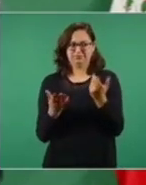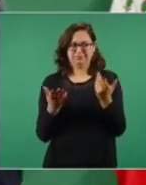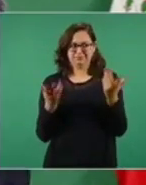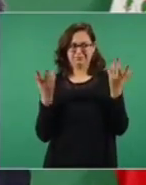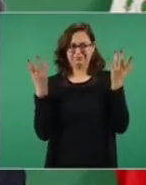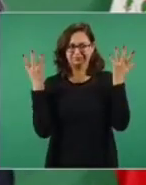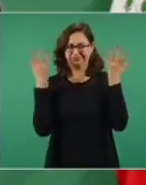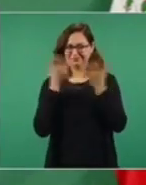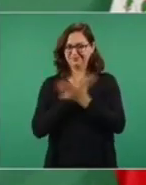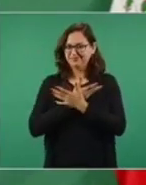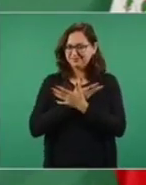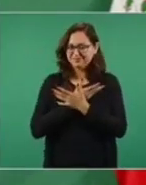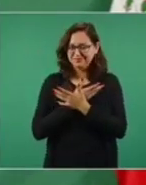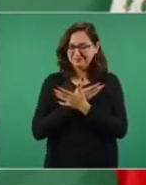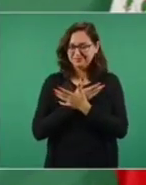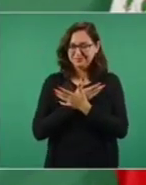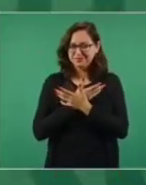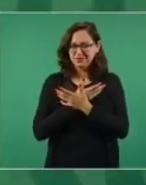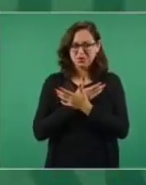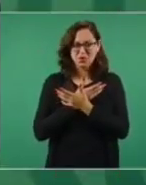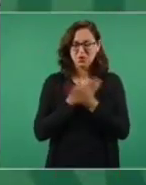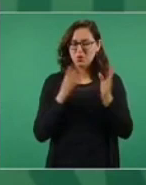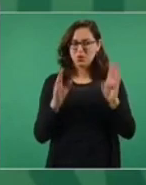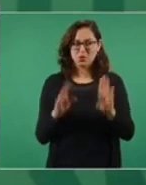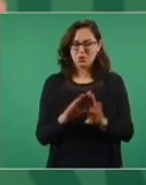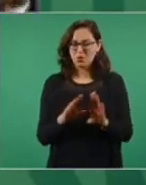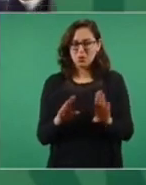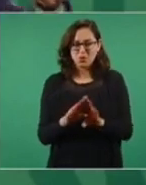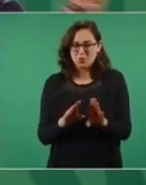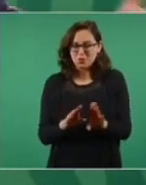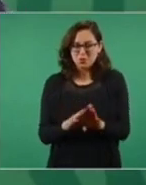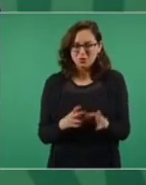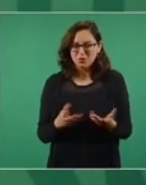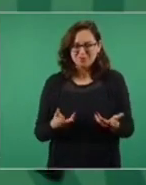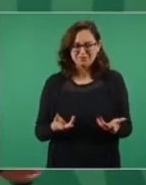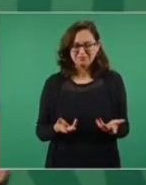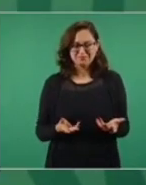porque los medios están enojados con unos ojos. Entonces,